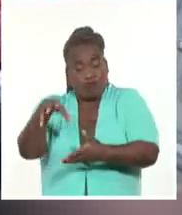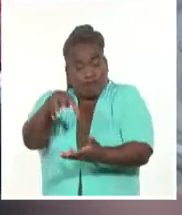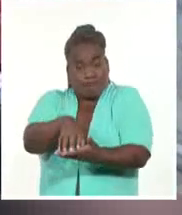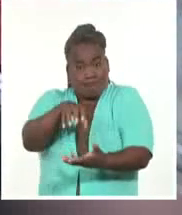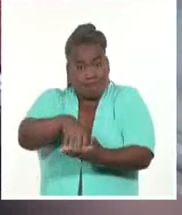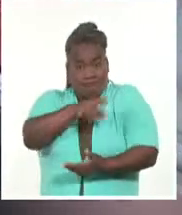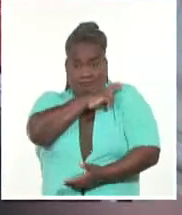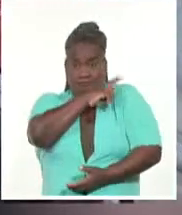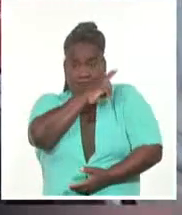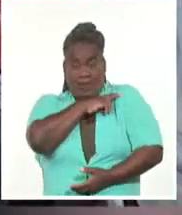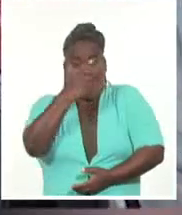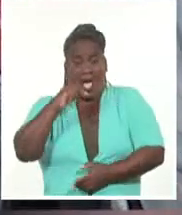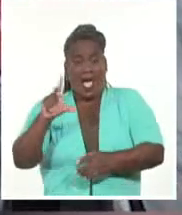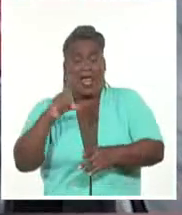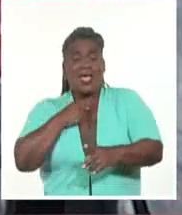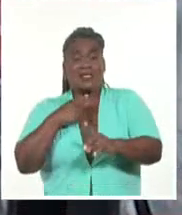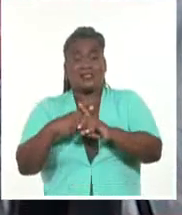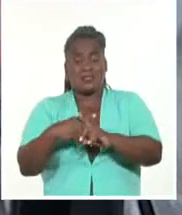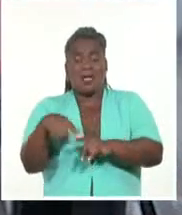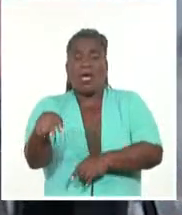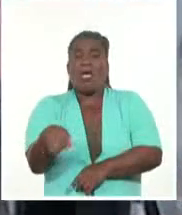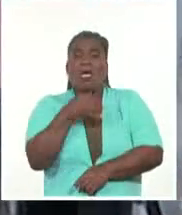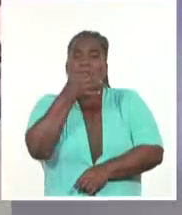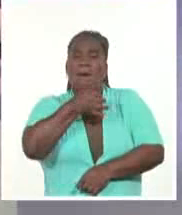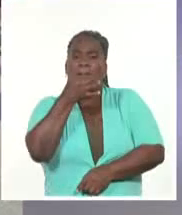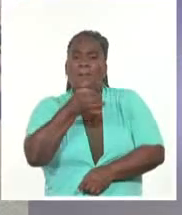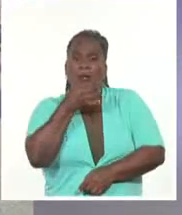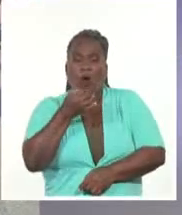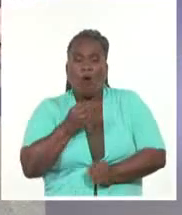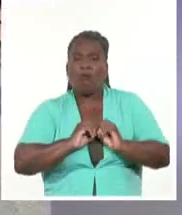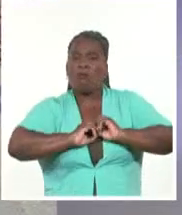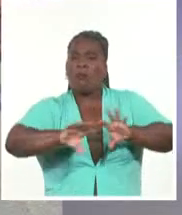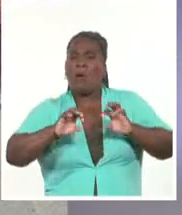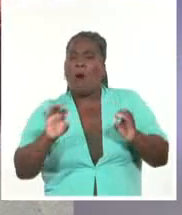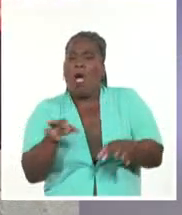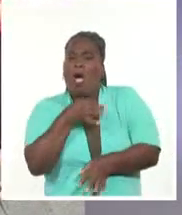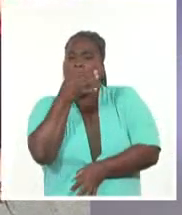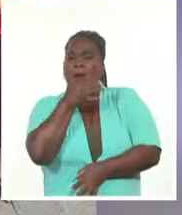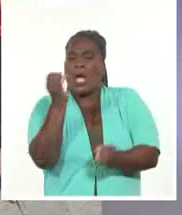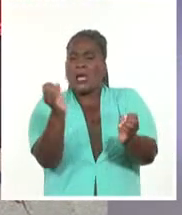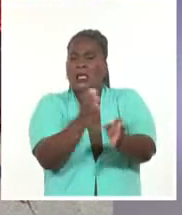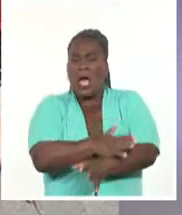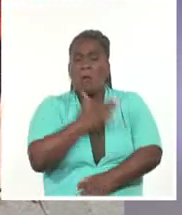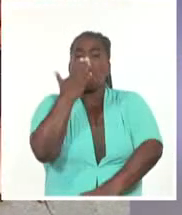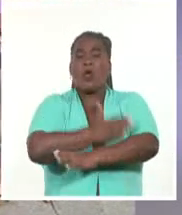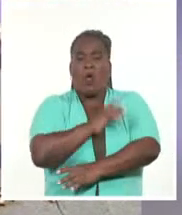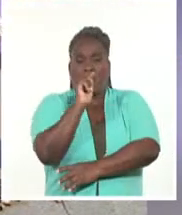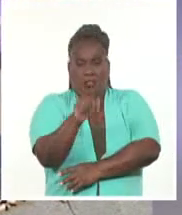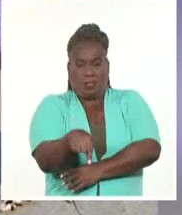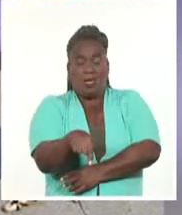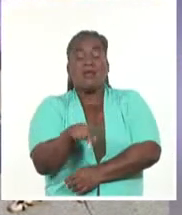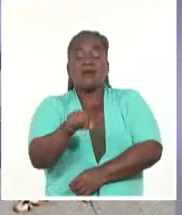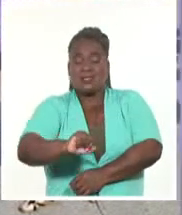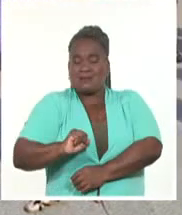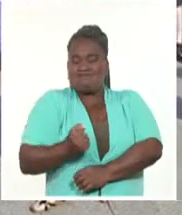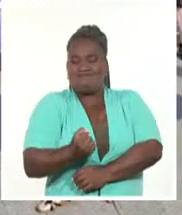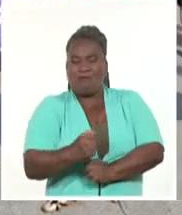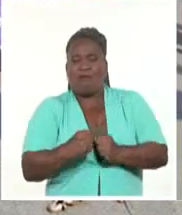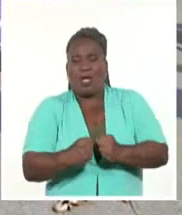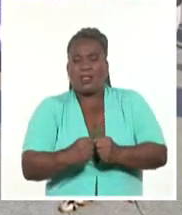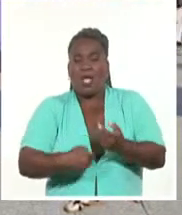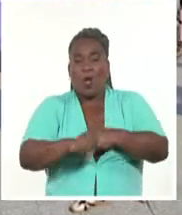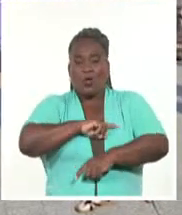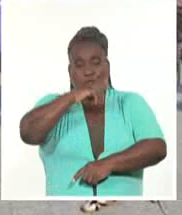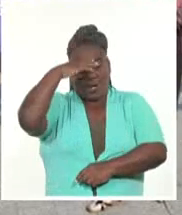pacifista Alec Kosquinas abordó la necesidad de divulgar que el bloqueo existe y es de una crueldad extrema. Asimismo, la asociación